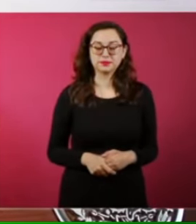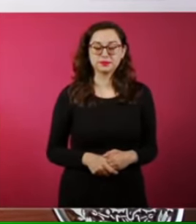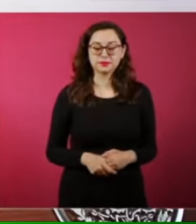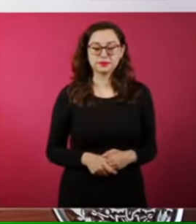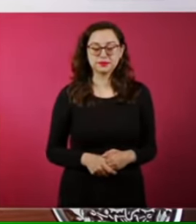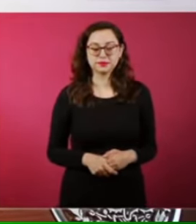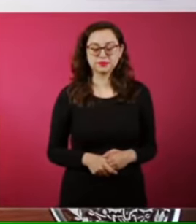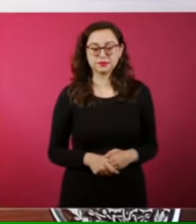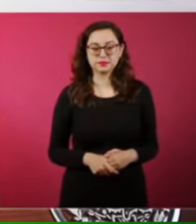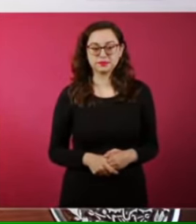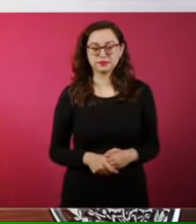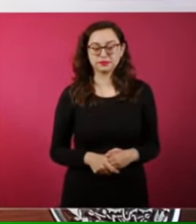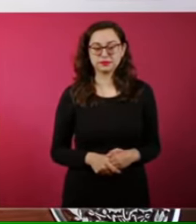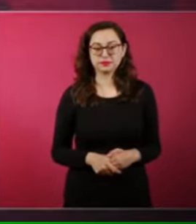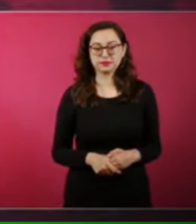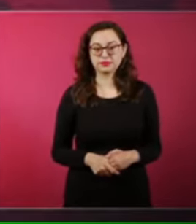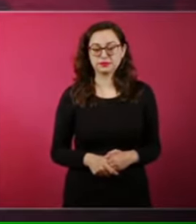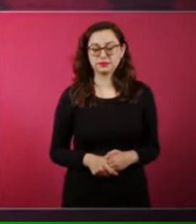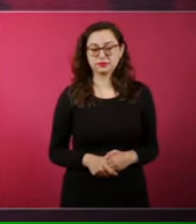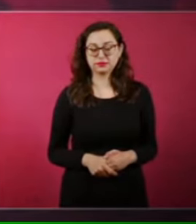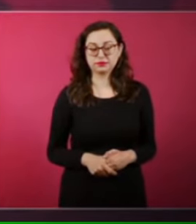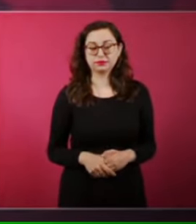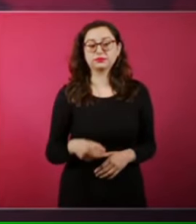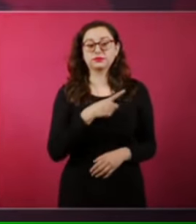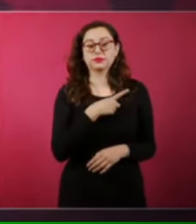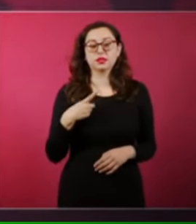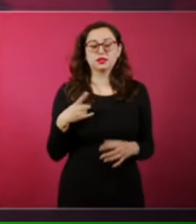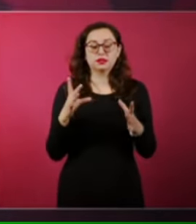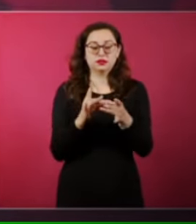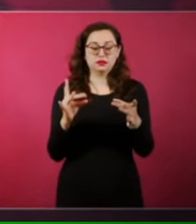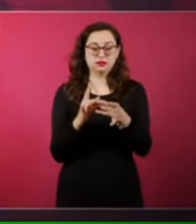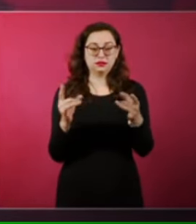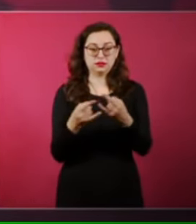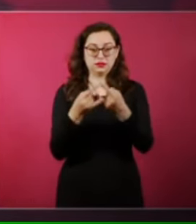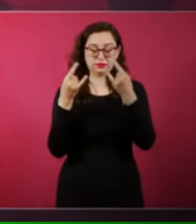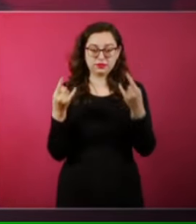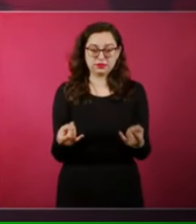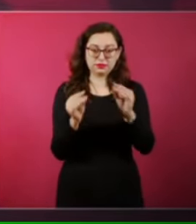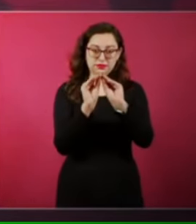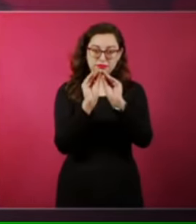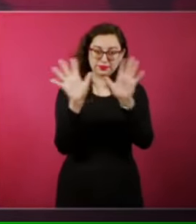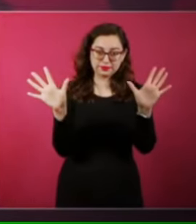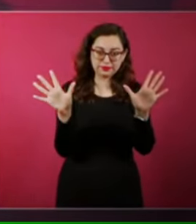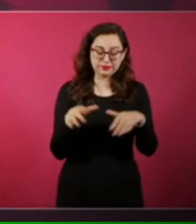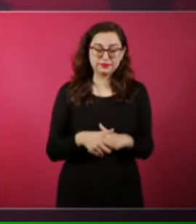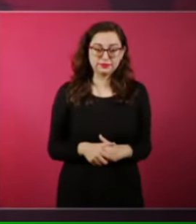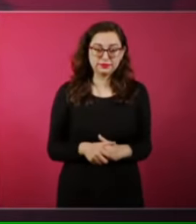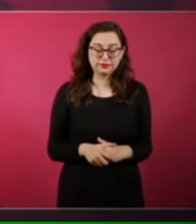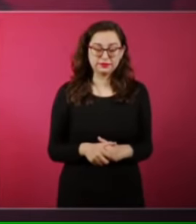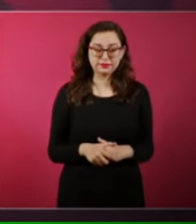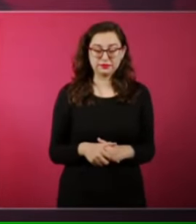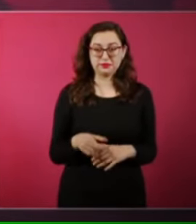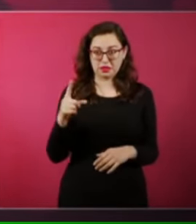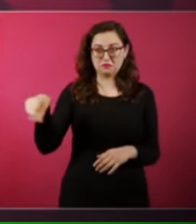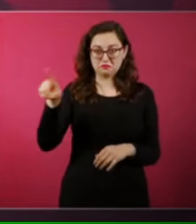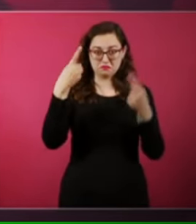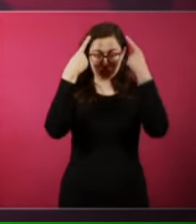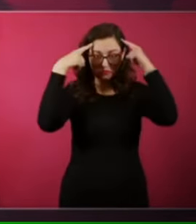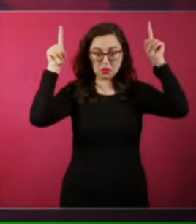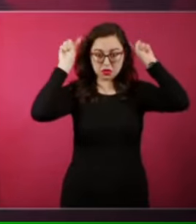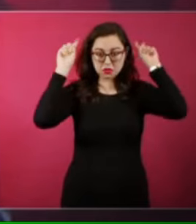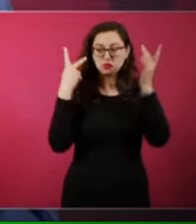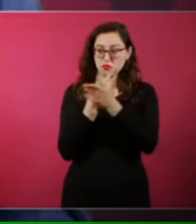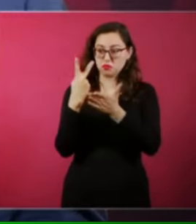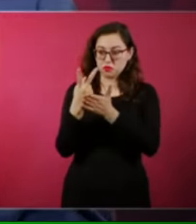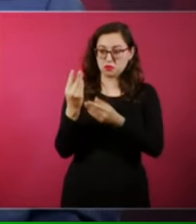Hay una cosa que se tiene que aclarar históricamente porque condecoraron a los marinos por haber